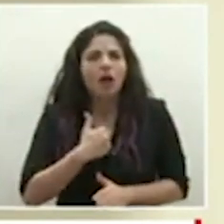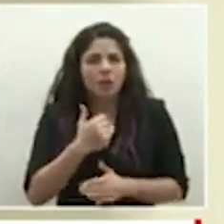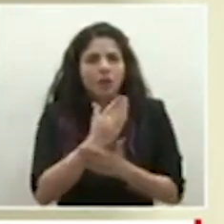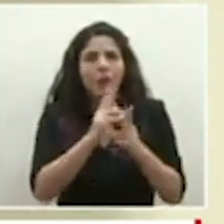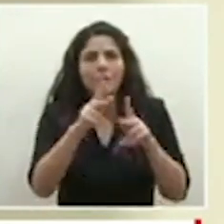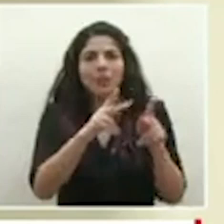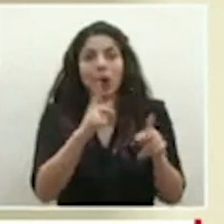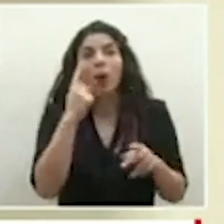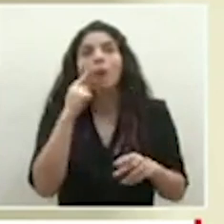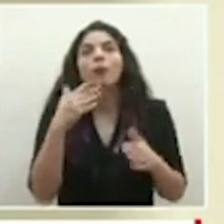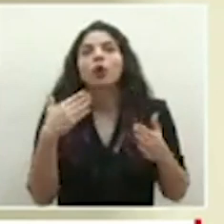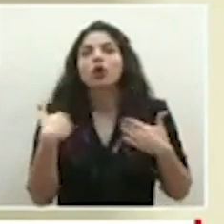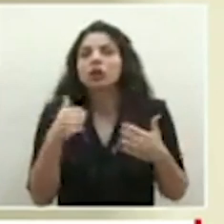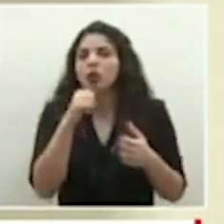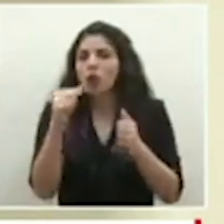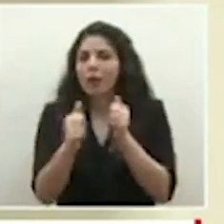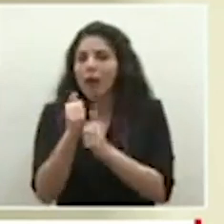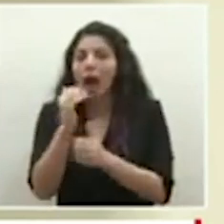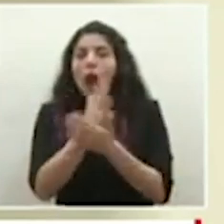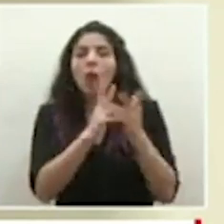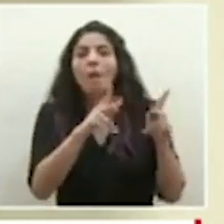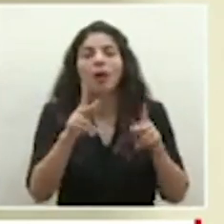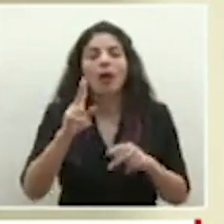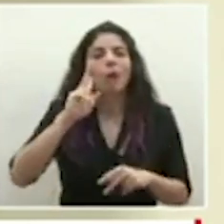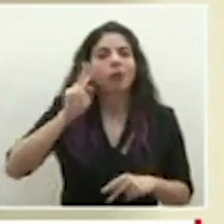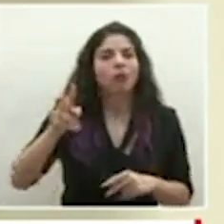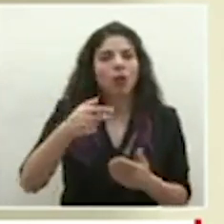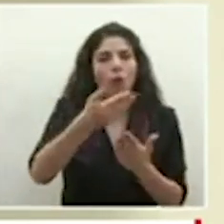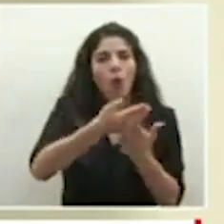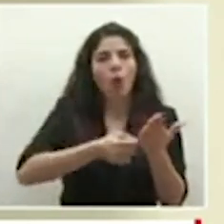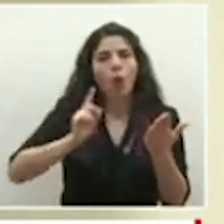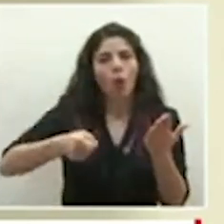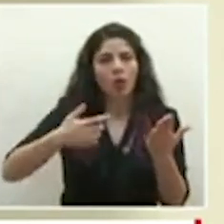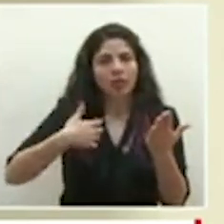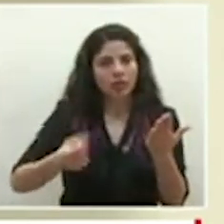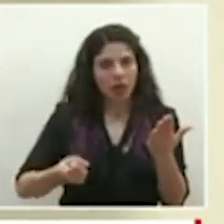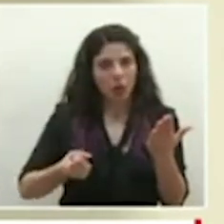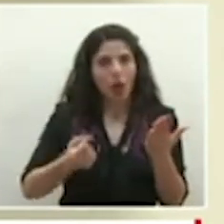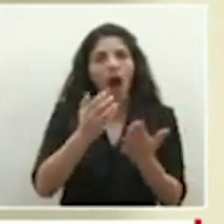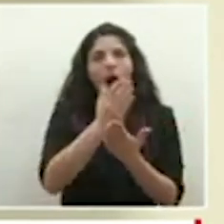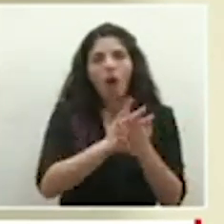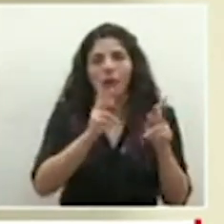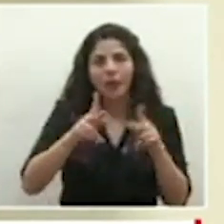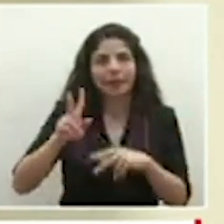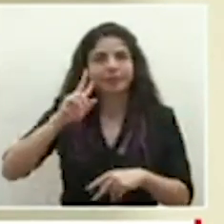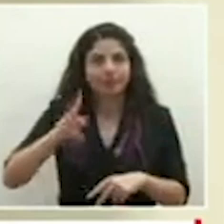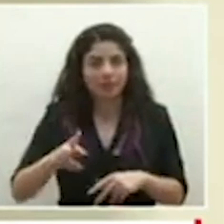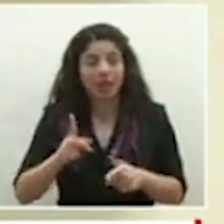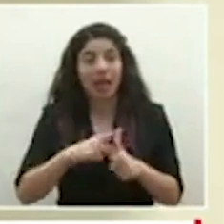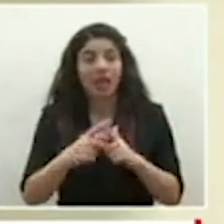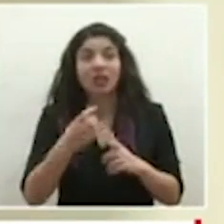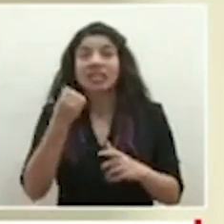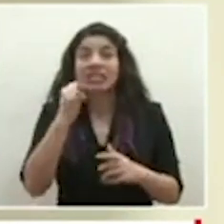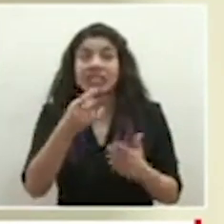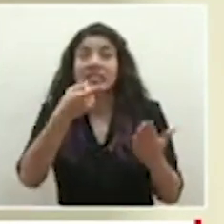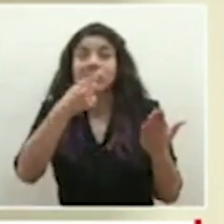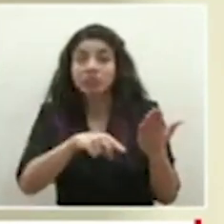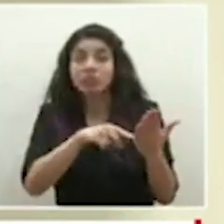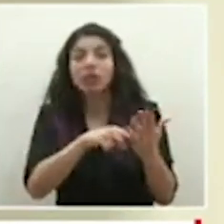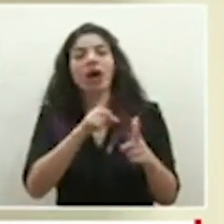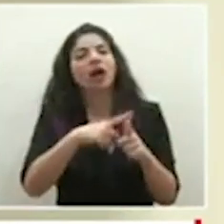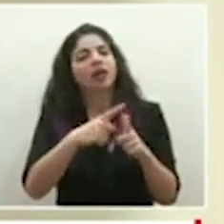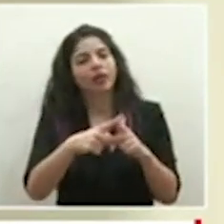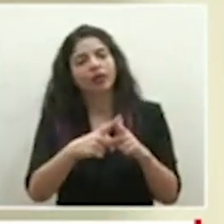por dicha no han sido la mayoría que han incumplido la orden sanitaria y en ese caso pues obviamente si se procede con todo el